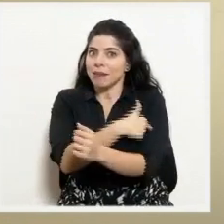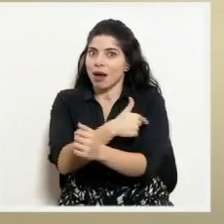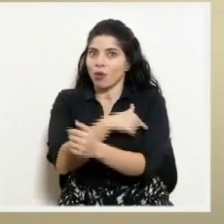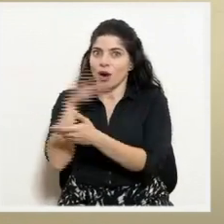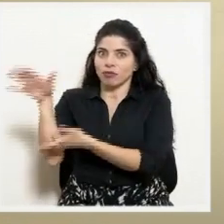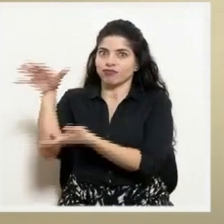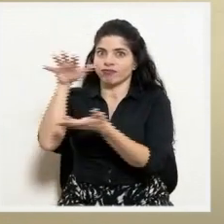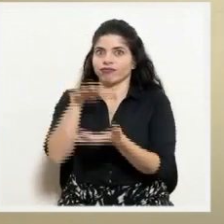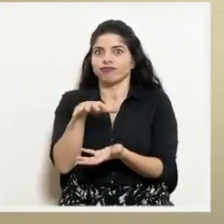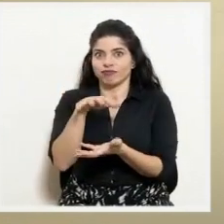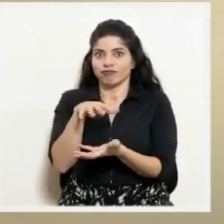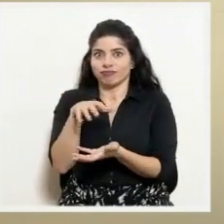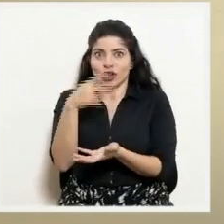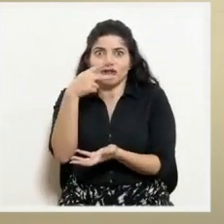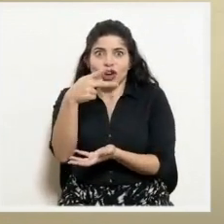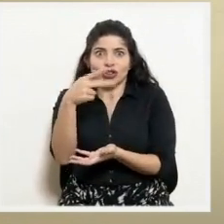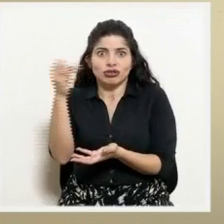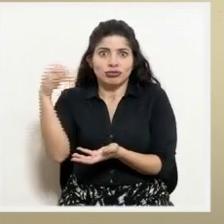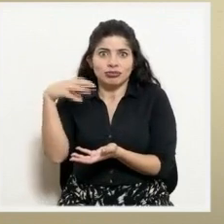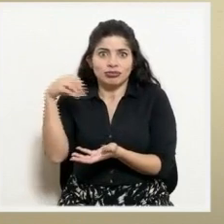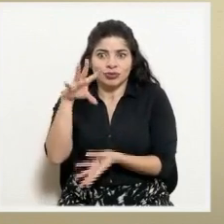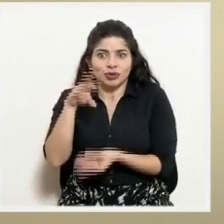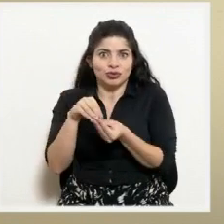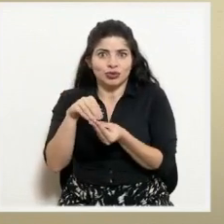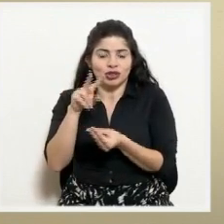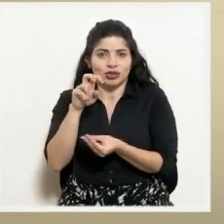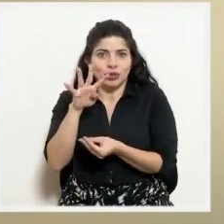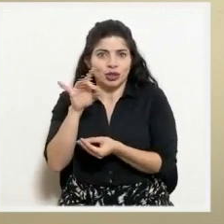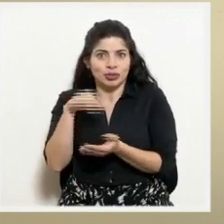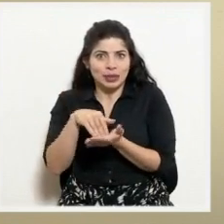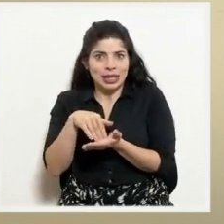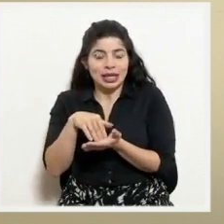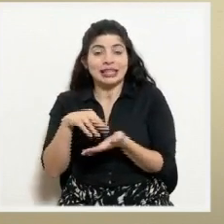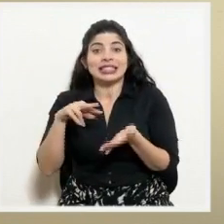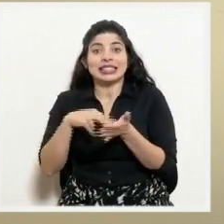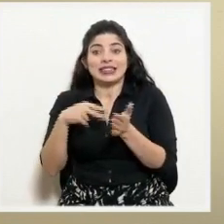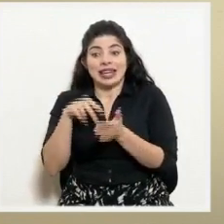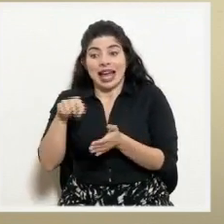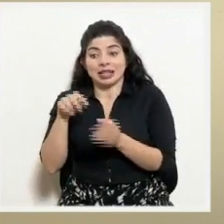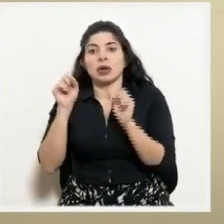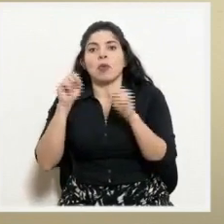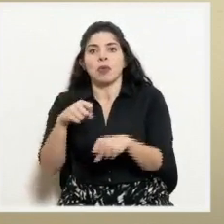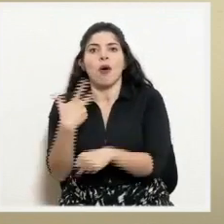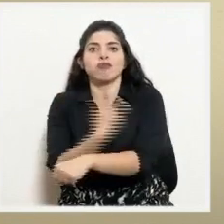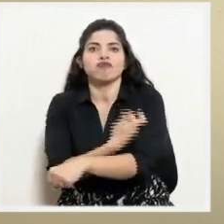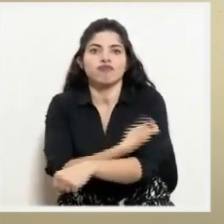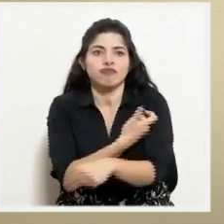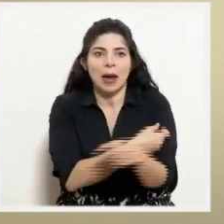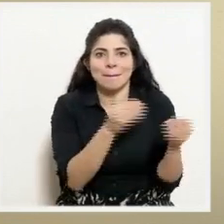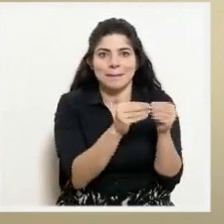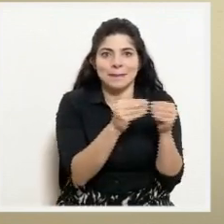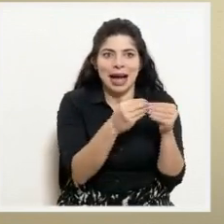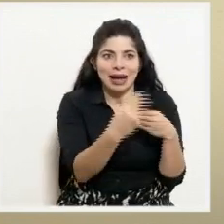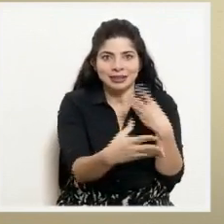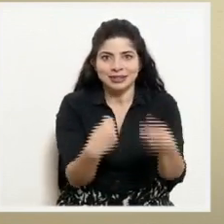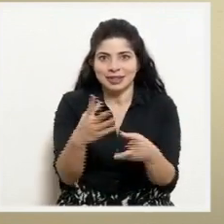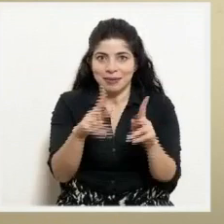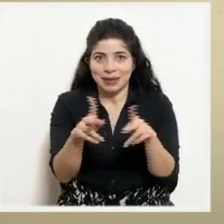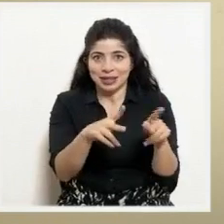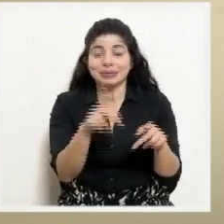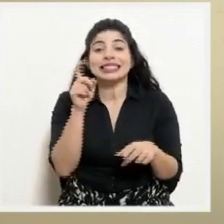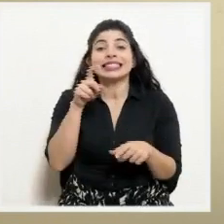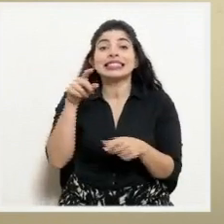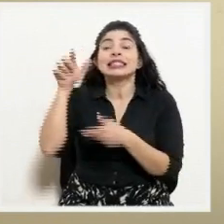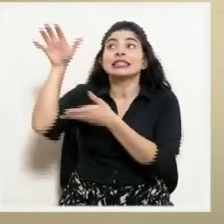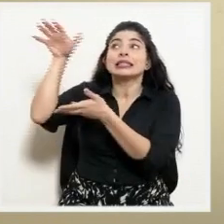en dos envíos, vamos a poder aplicar más vacunas. El tema es tener las suficientes